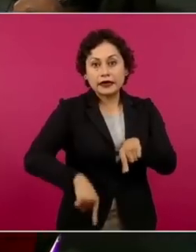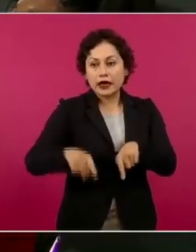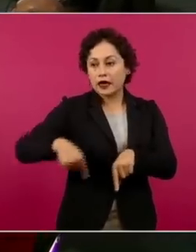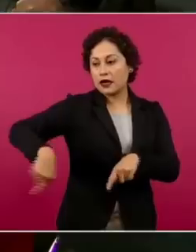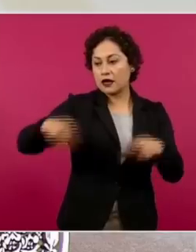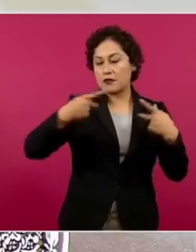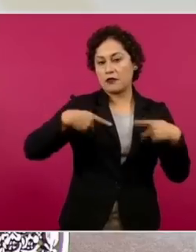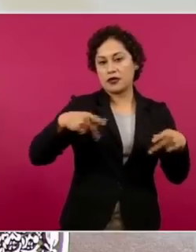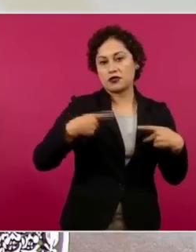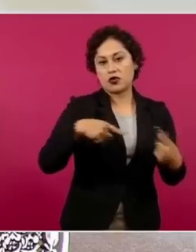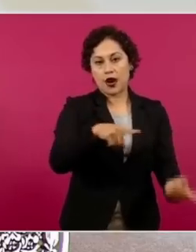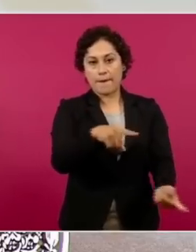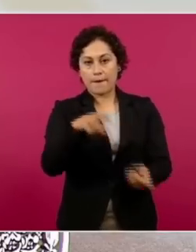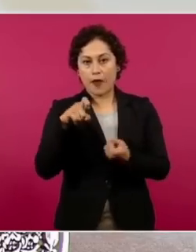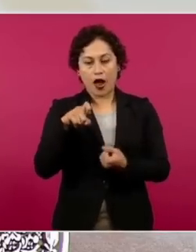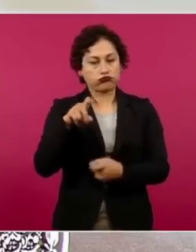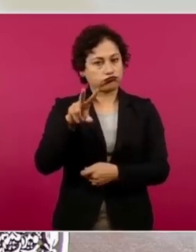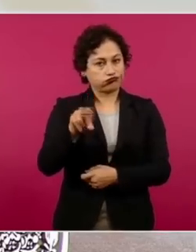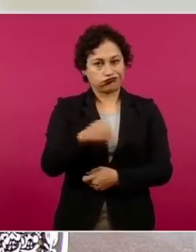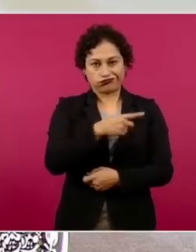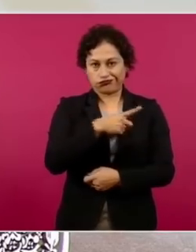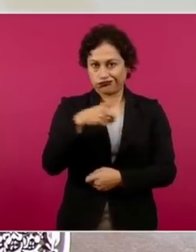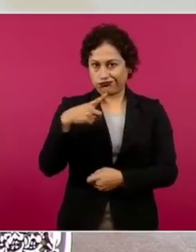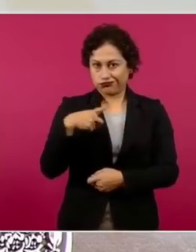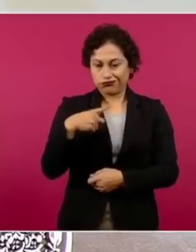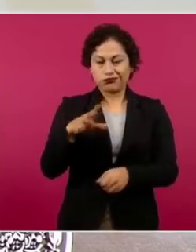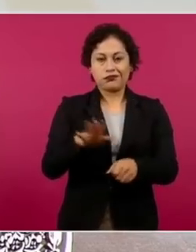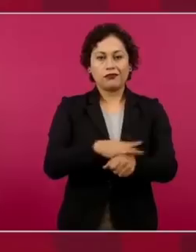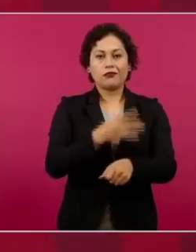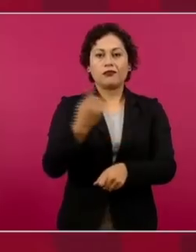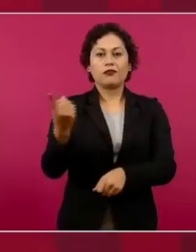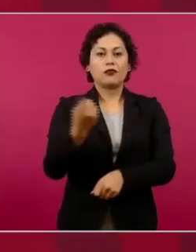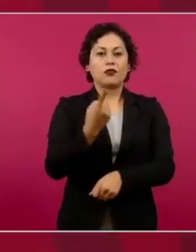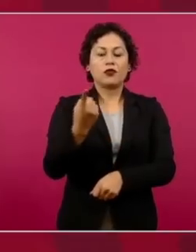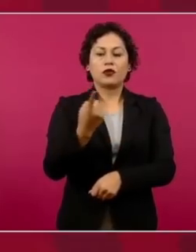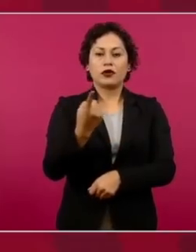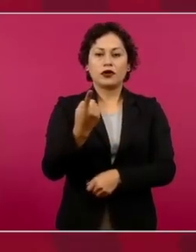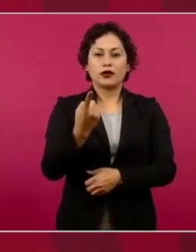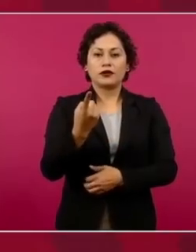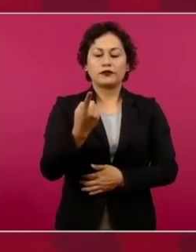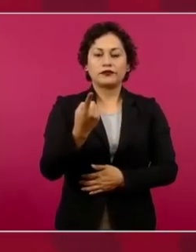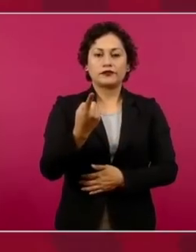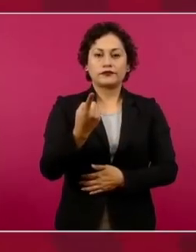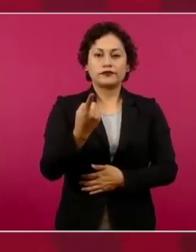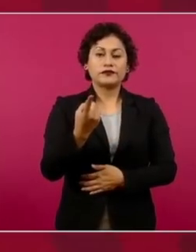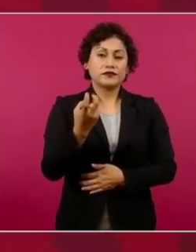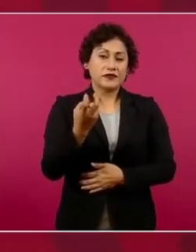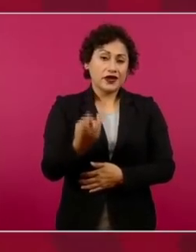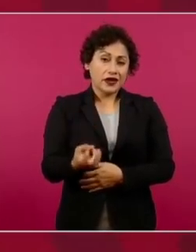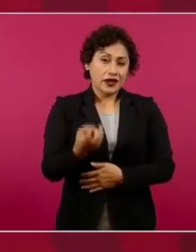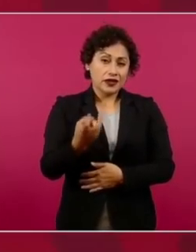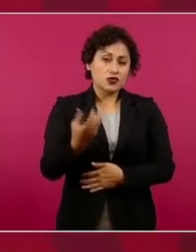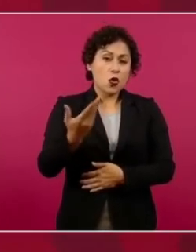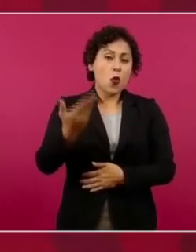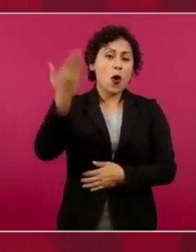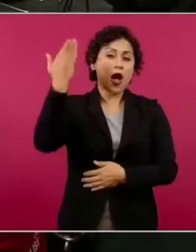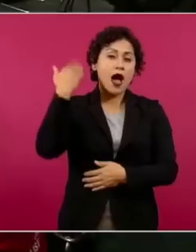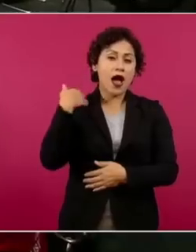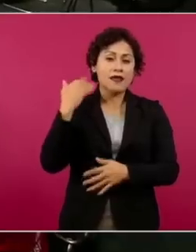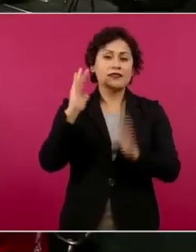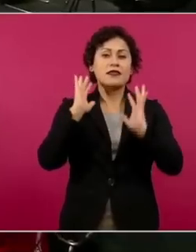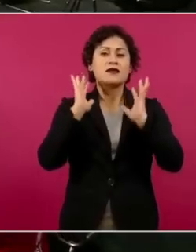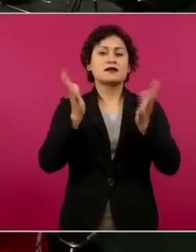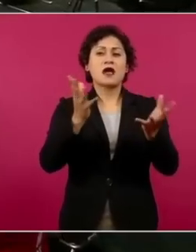un modo operandi